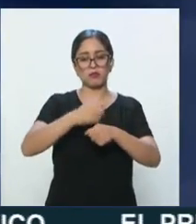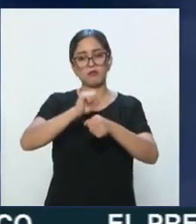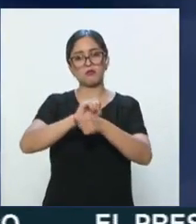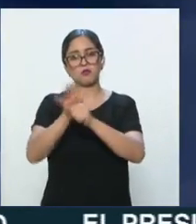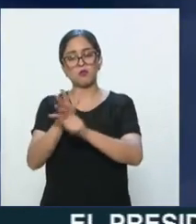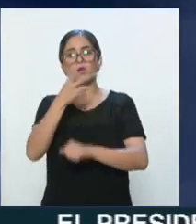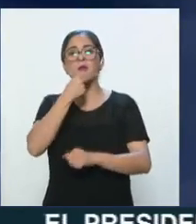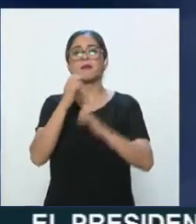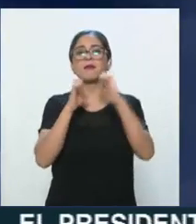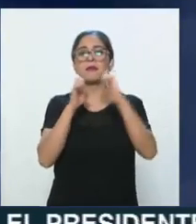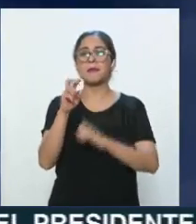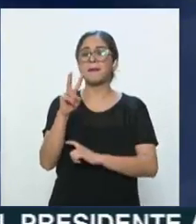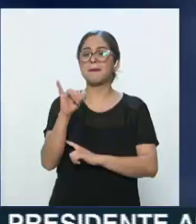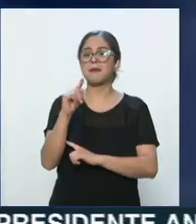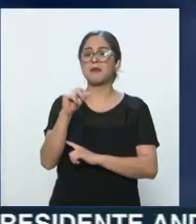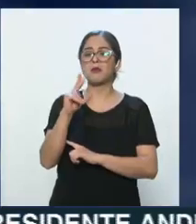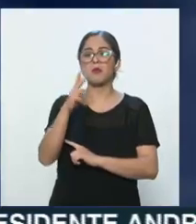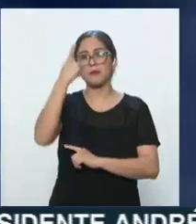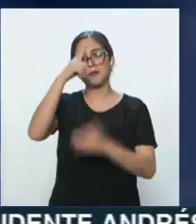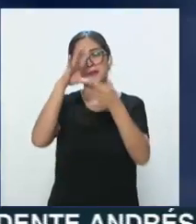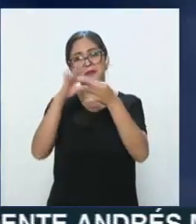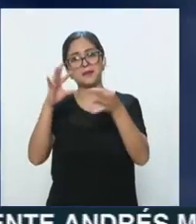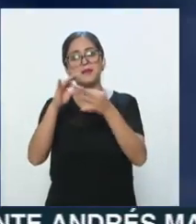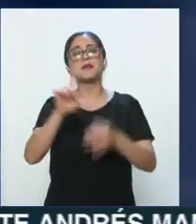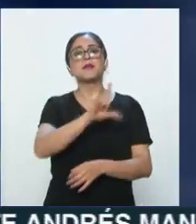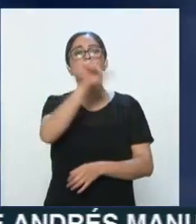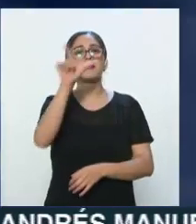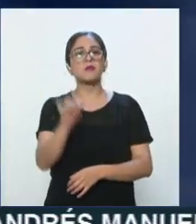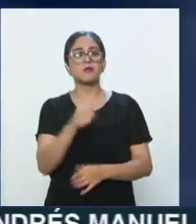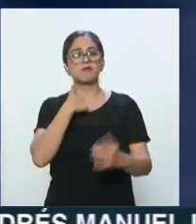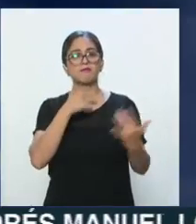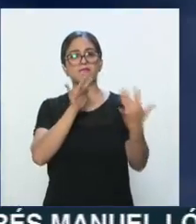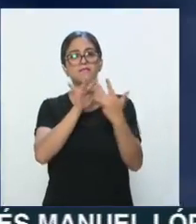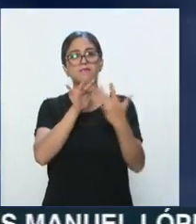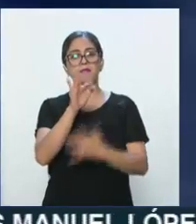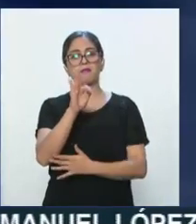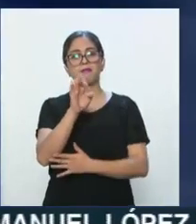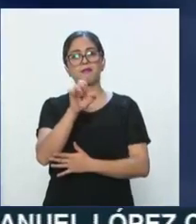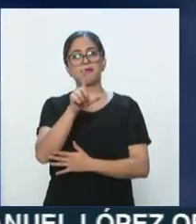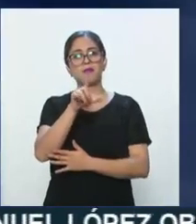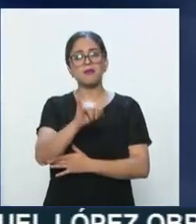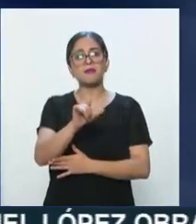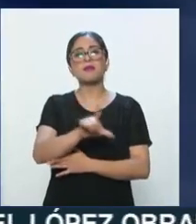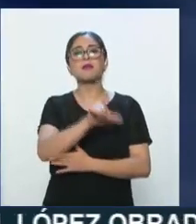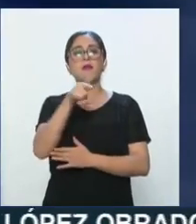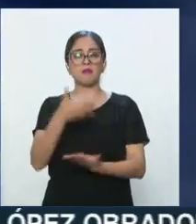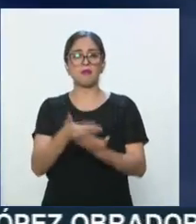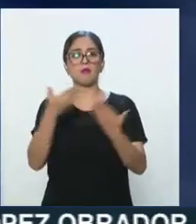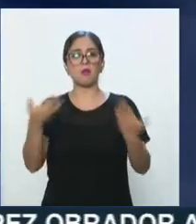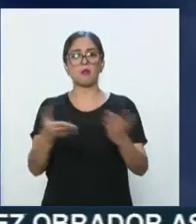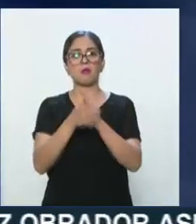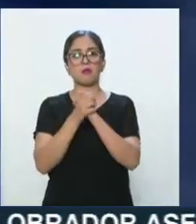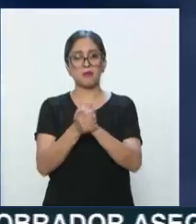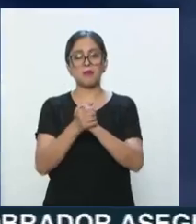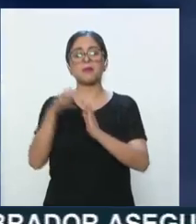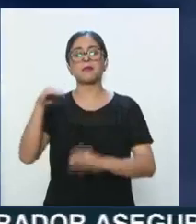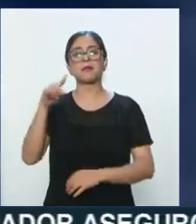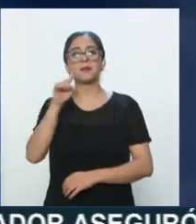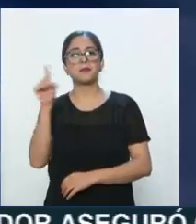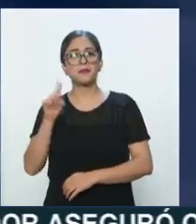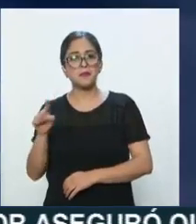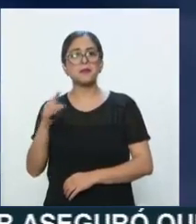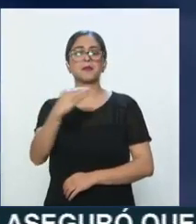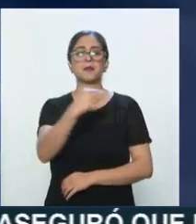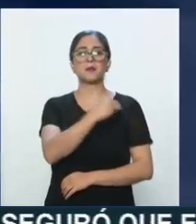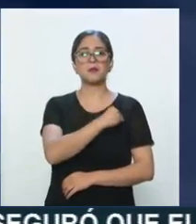estará con nosotros para hablar de ellas. No se vaya, más adelante nos enlazamos con mi compañera Feli Carnaya. Pero antes, saludo a Magali, a Mónica,